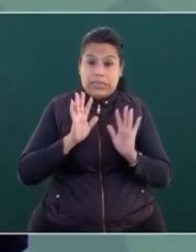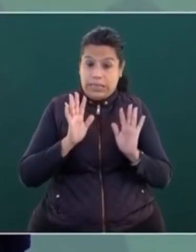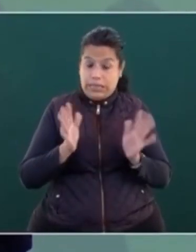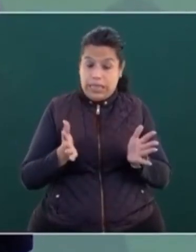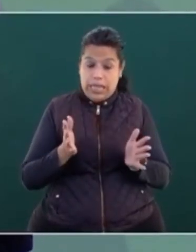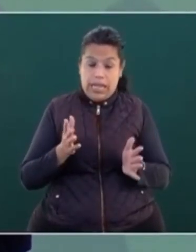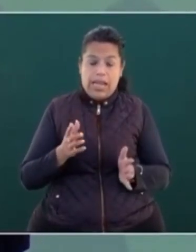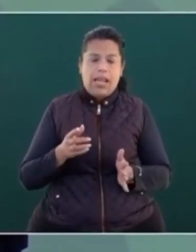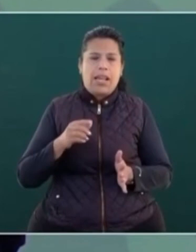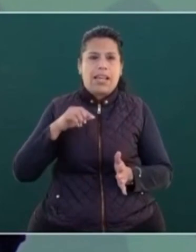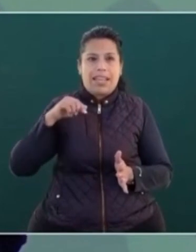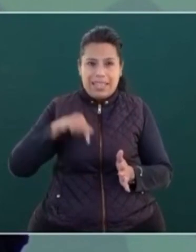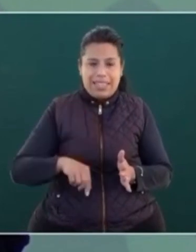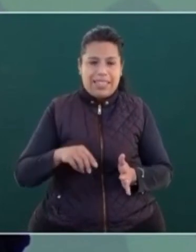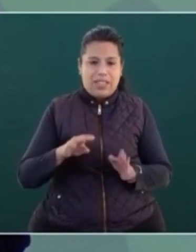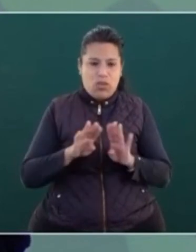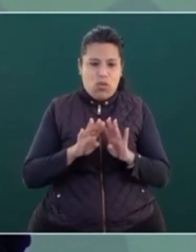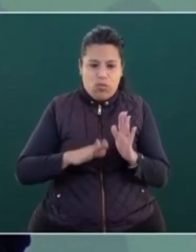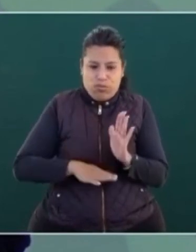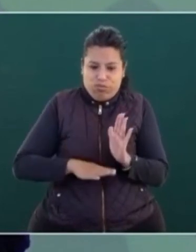TVT, Flor García.